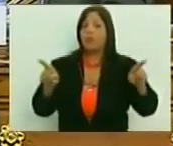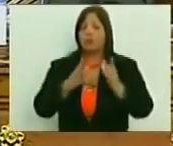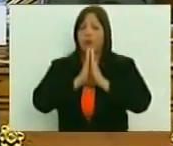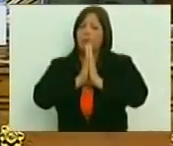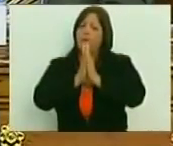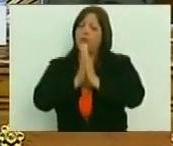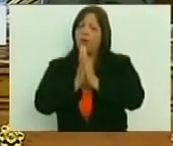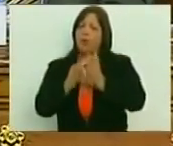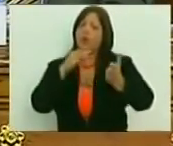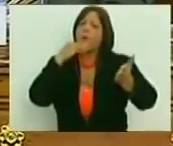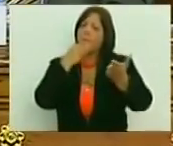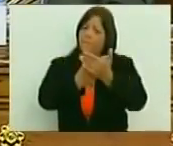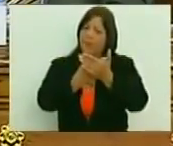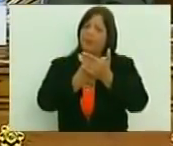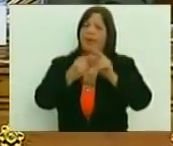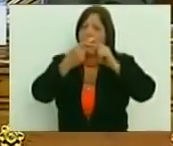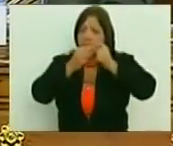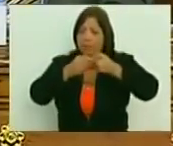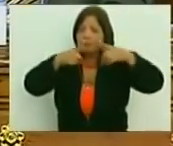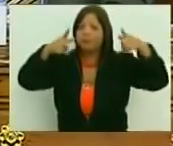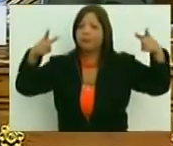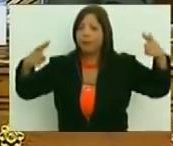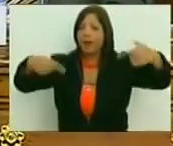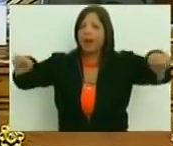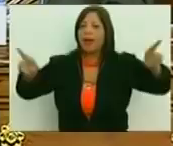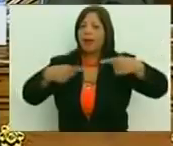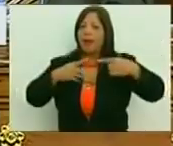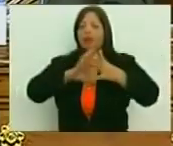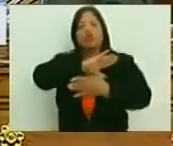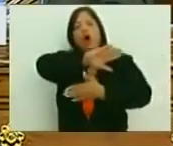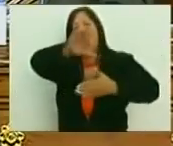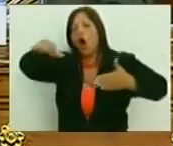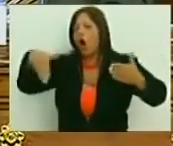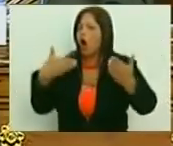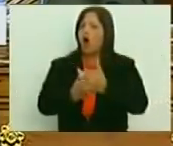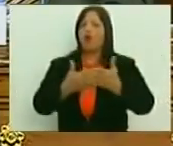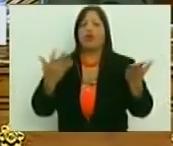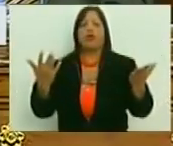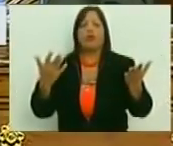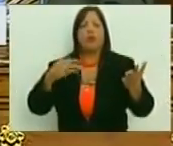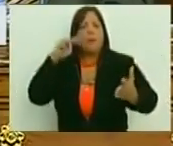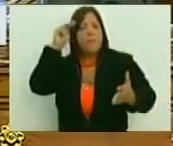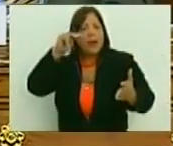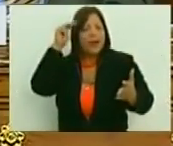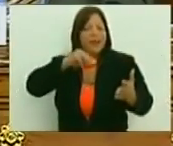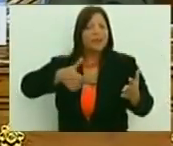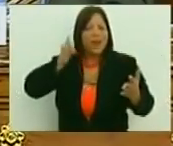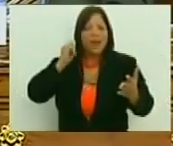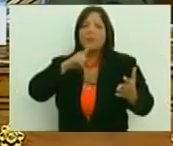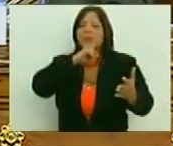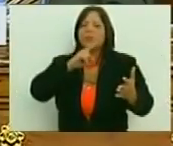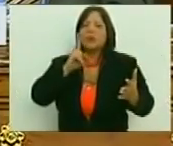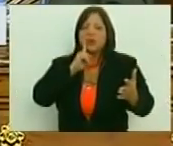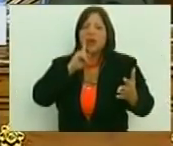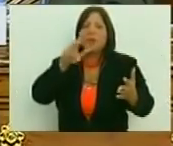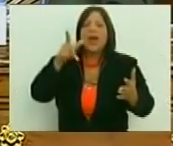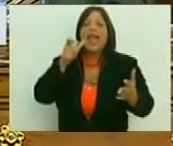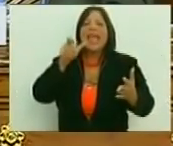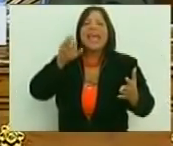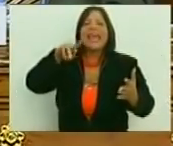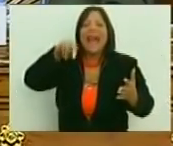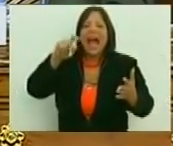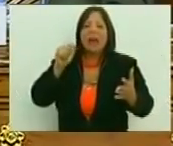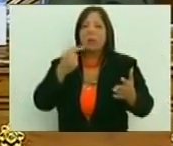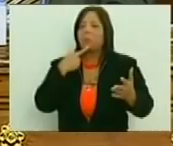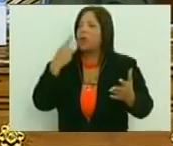eso es una de las cosas que vengo a pedir, que se amplíe la misión música y que sea para todos. Nosotros tenemos un maestro que se llama Gerardo Estrada, y